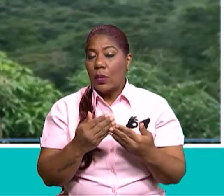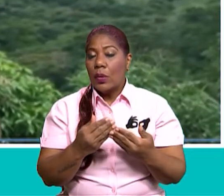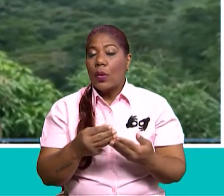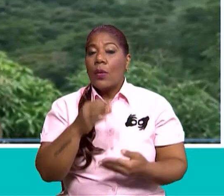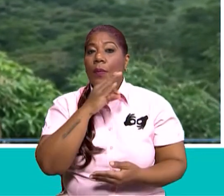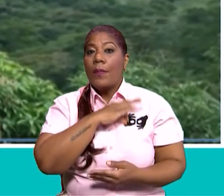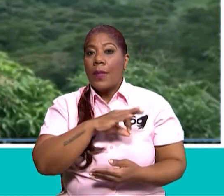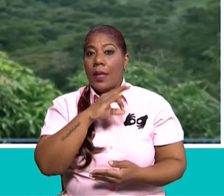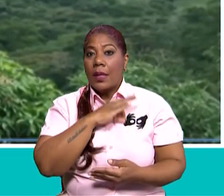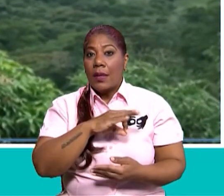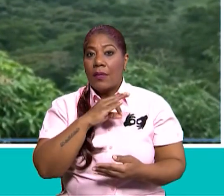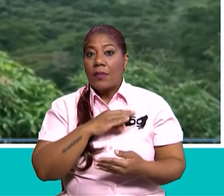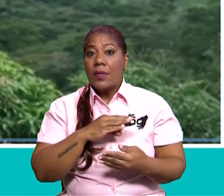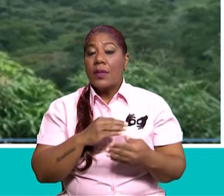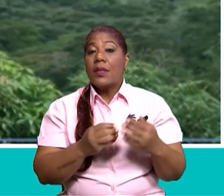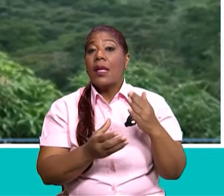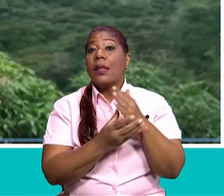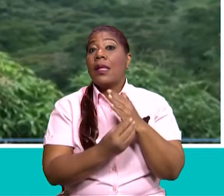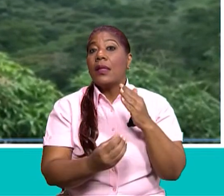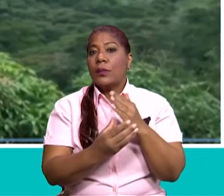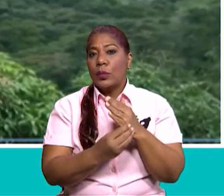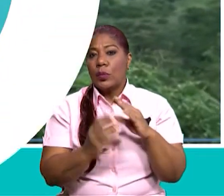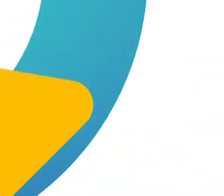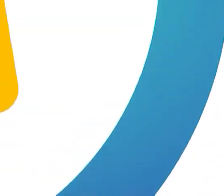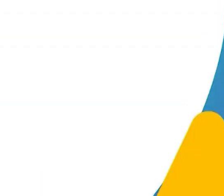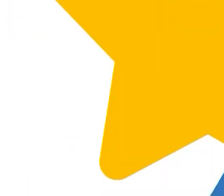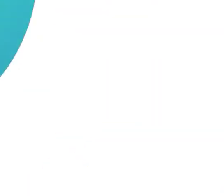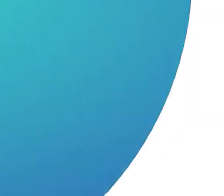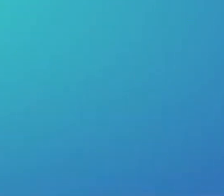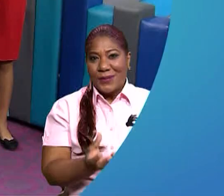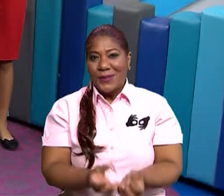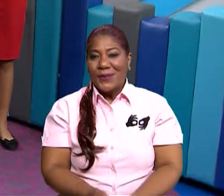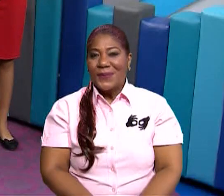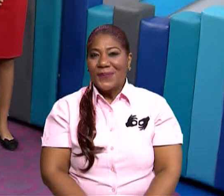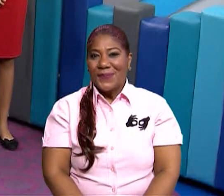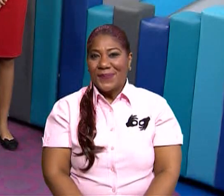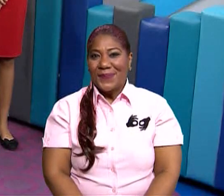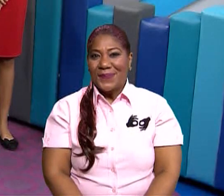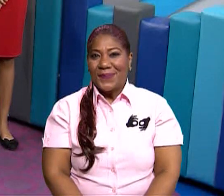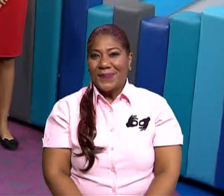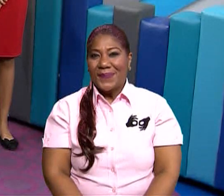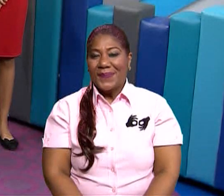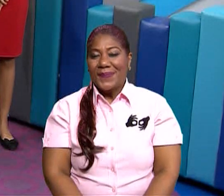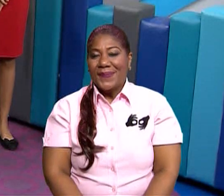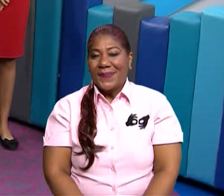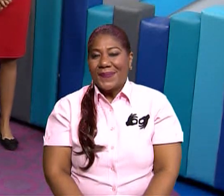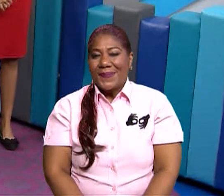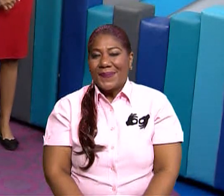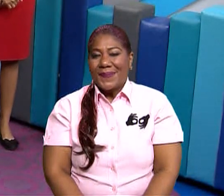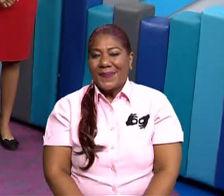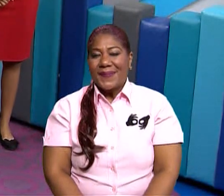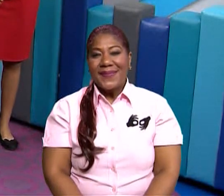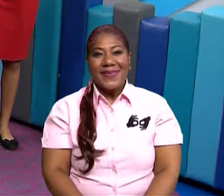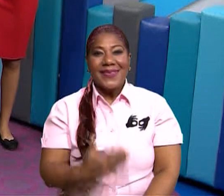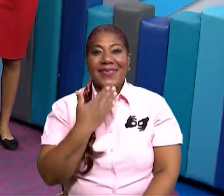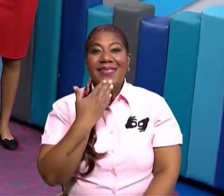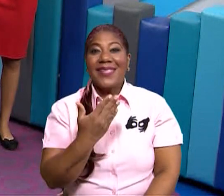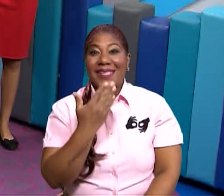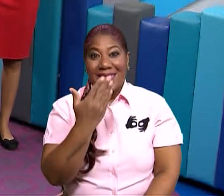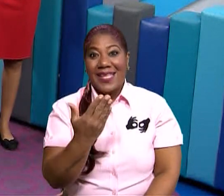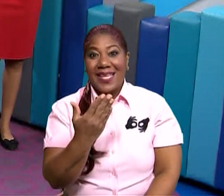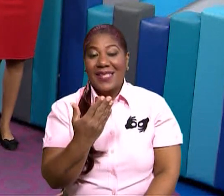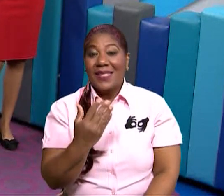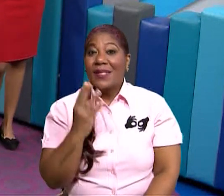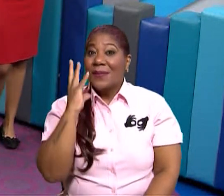de las personas más pobres del mundo. Muchas gracias. Chao. Ah, muy bien. Gracias por esa